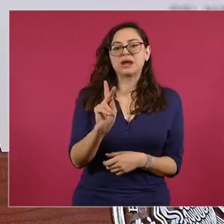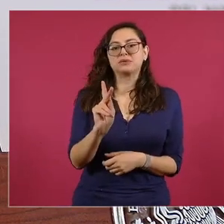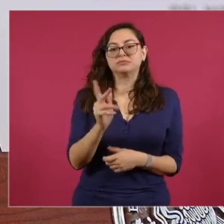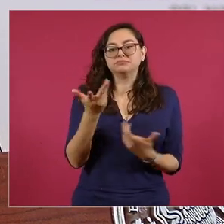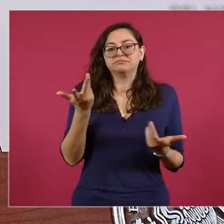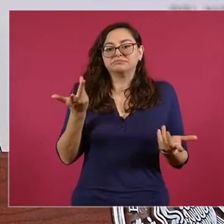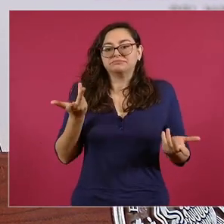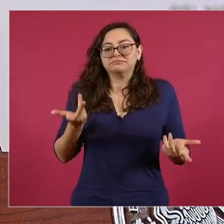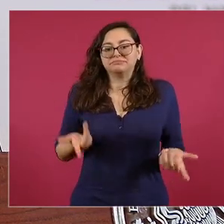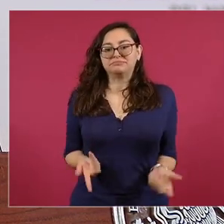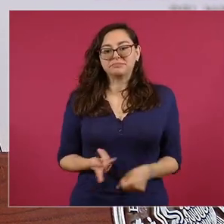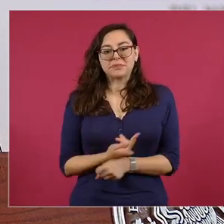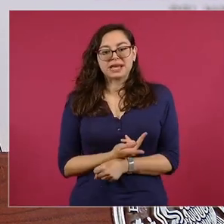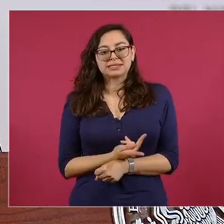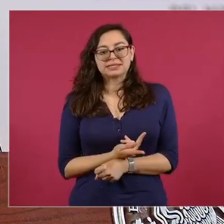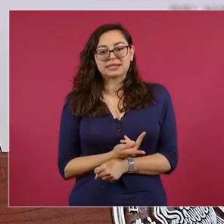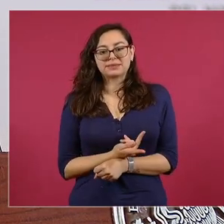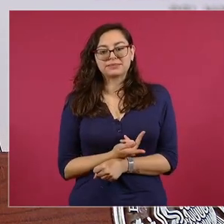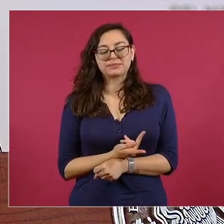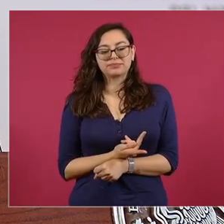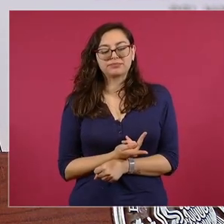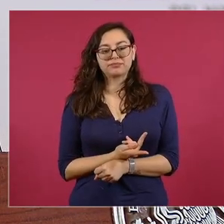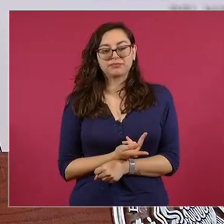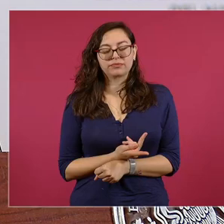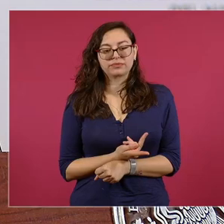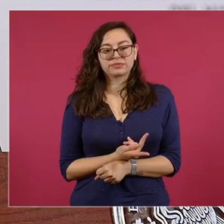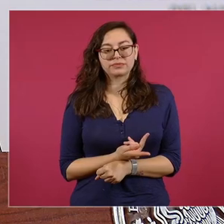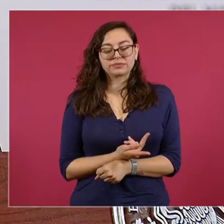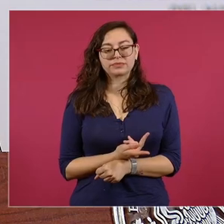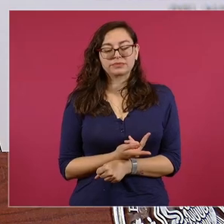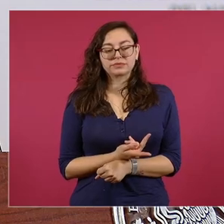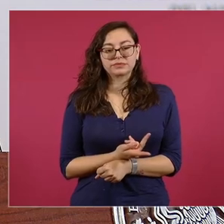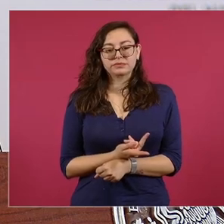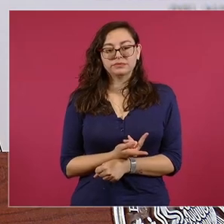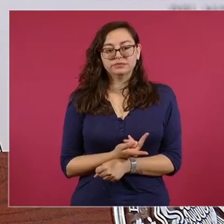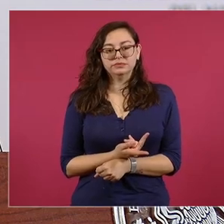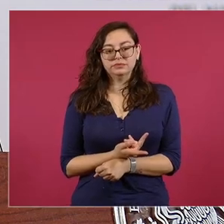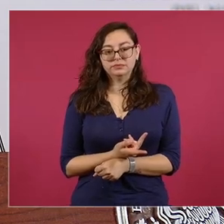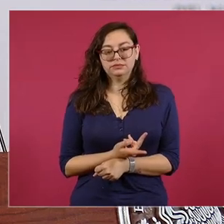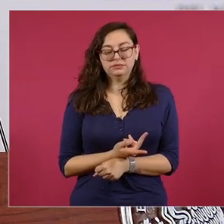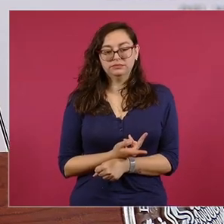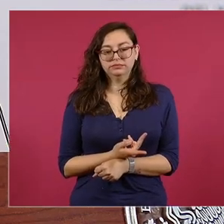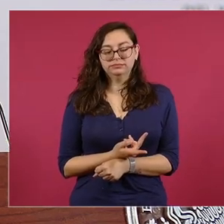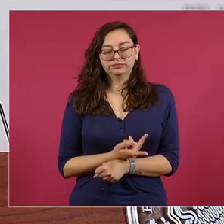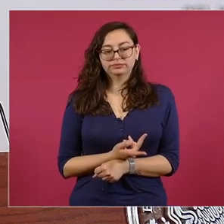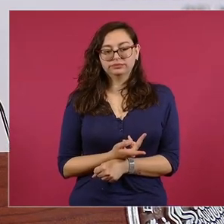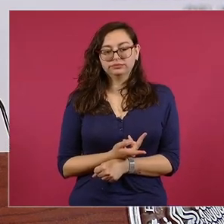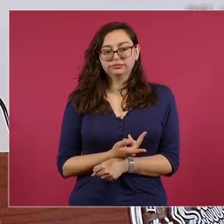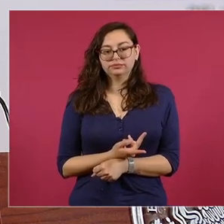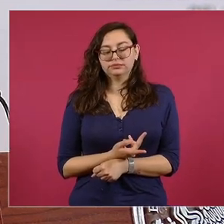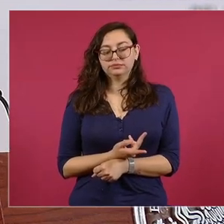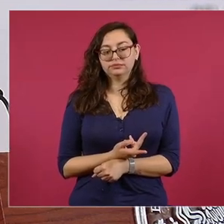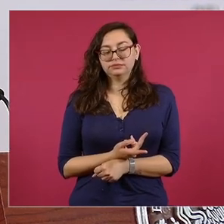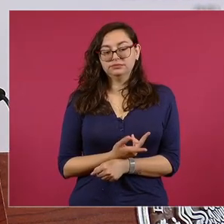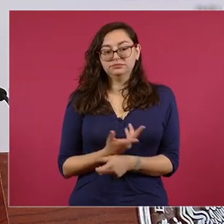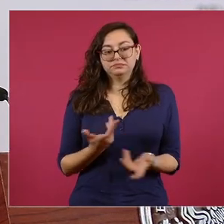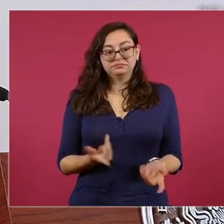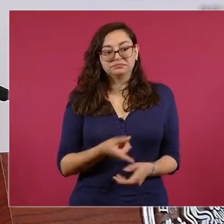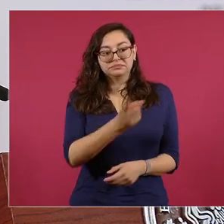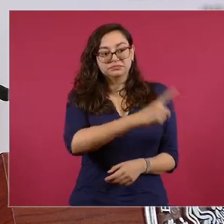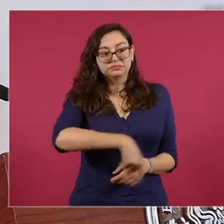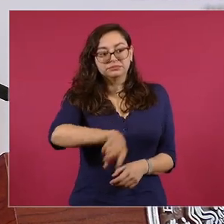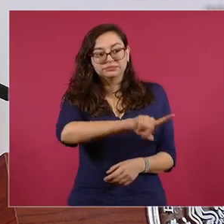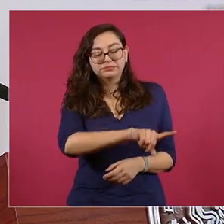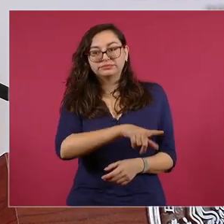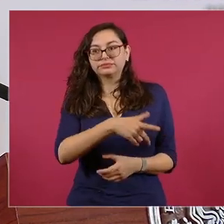sostener que es una política ineficiente,